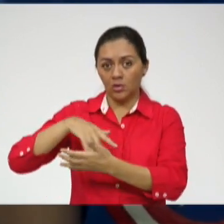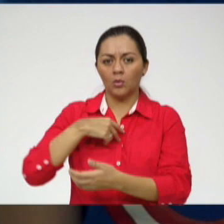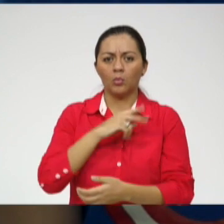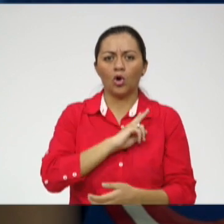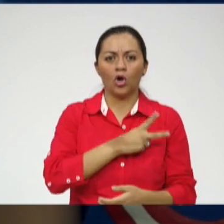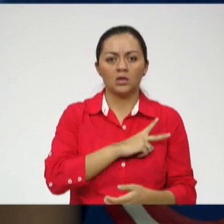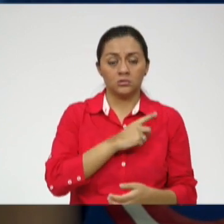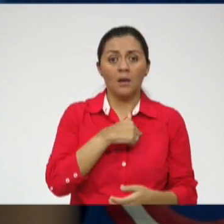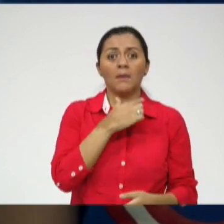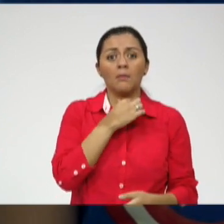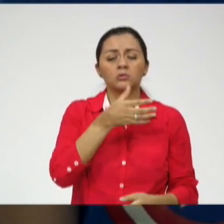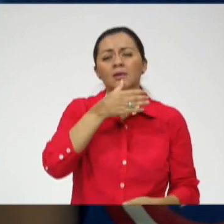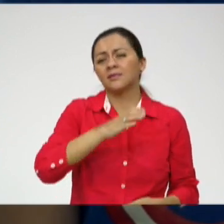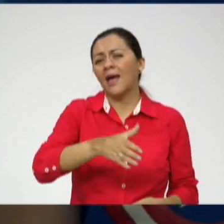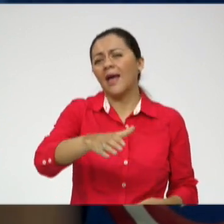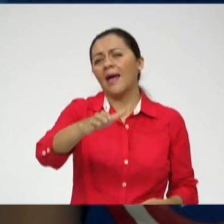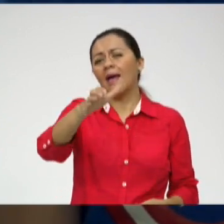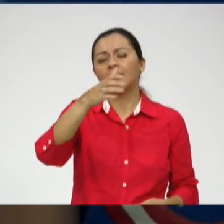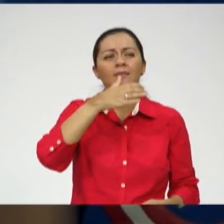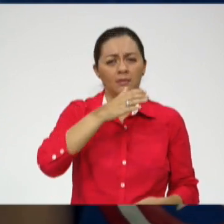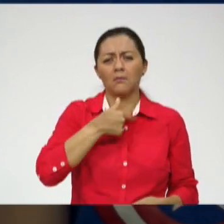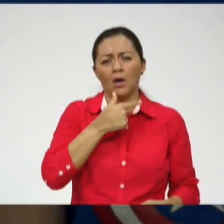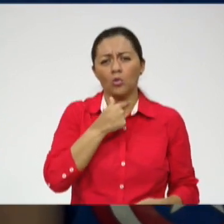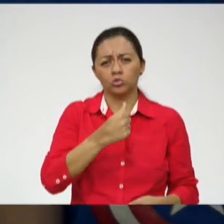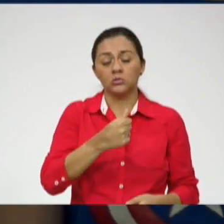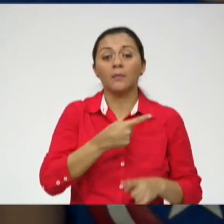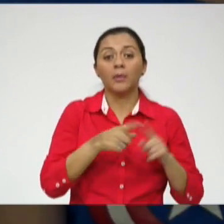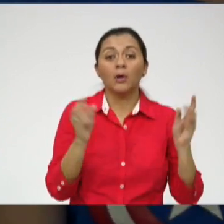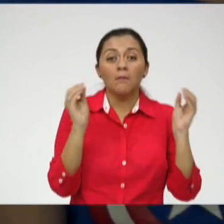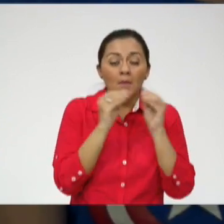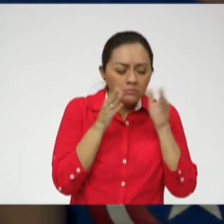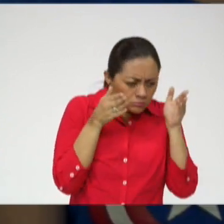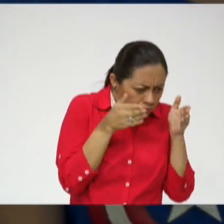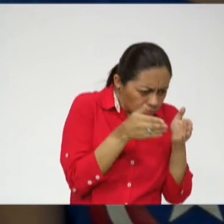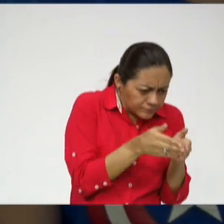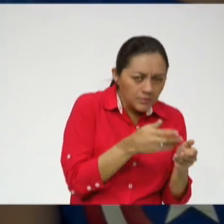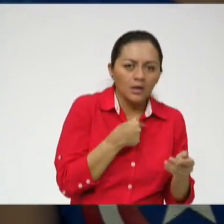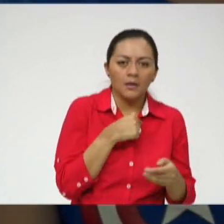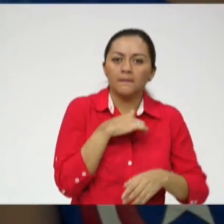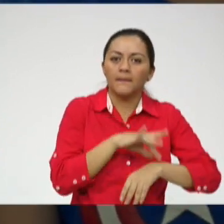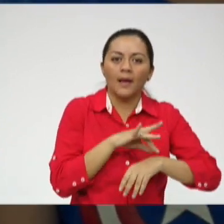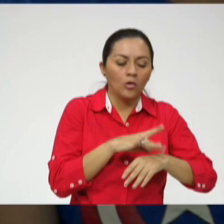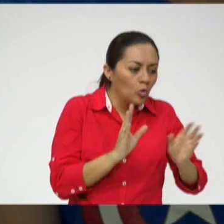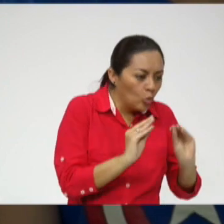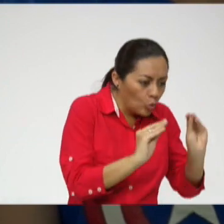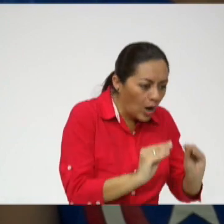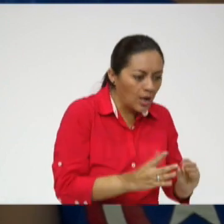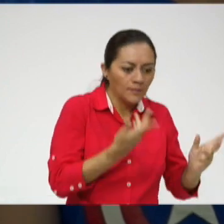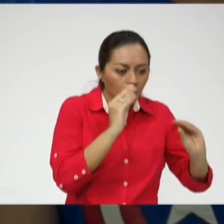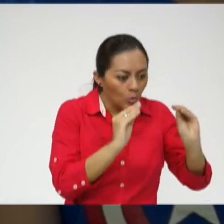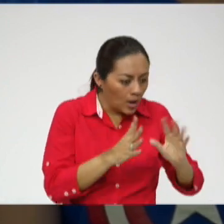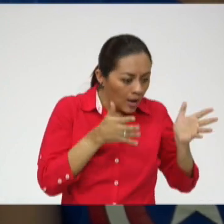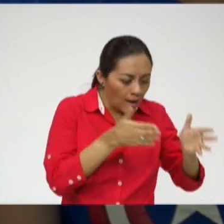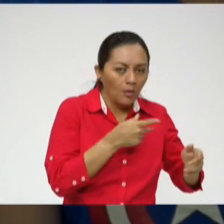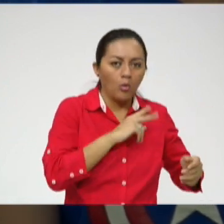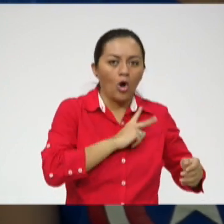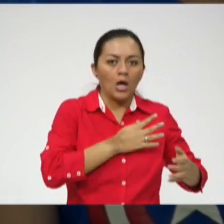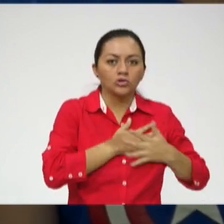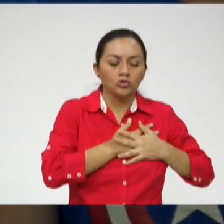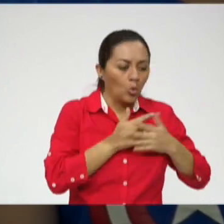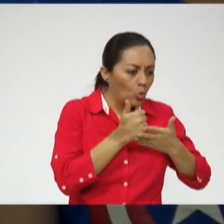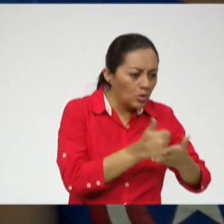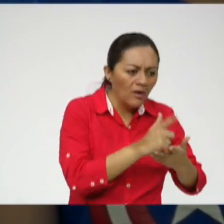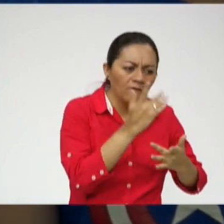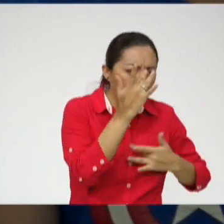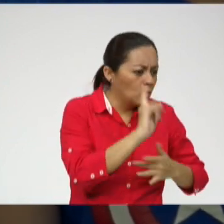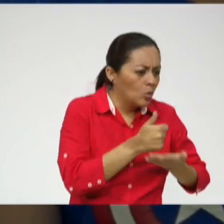podría decir que es cantar, pero creo que predomina el hecho de ser médico, de entregarme el resto, cuidar por su bienestar, que es